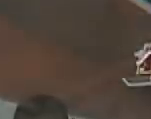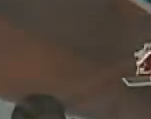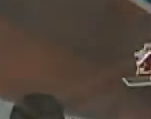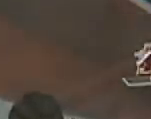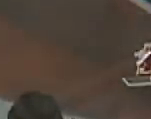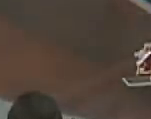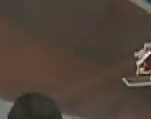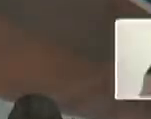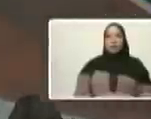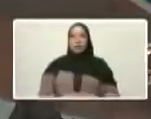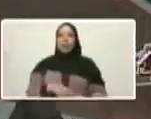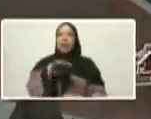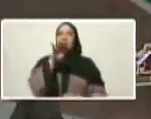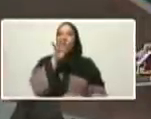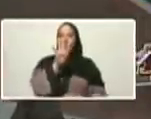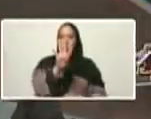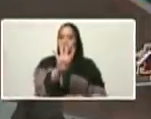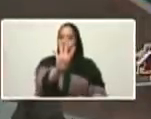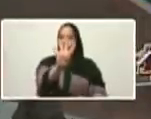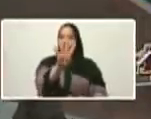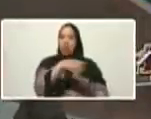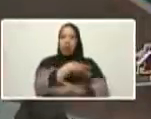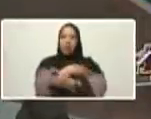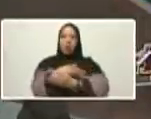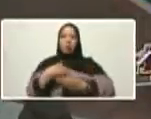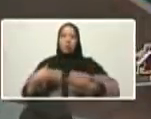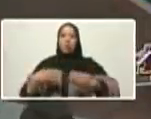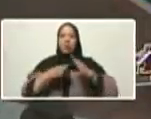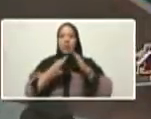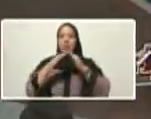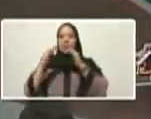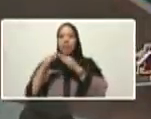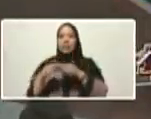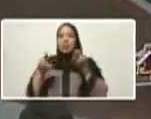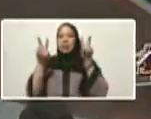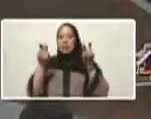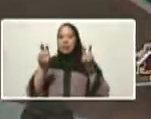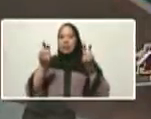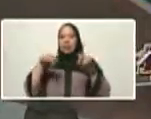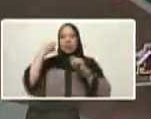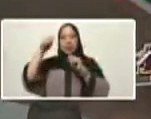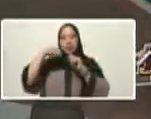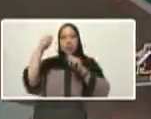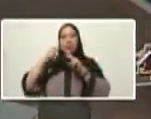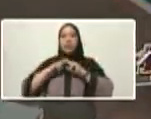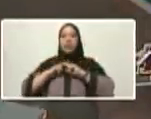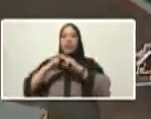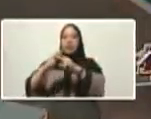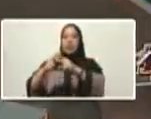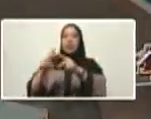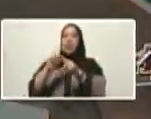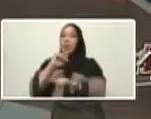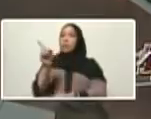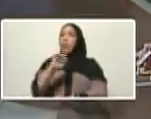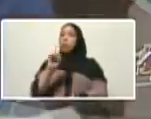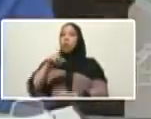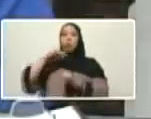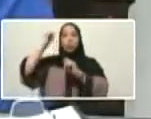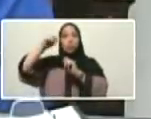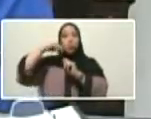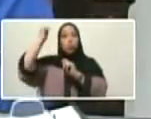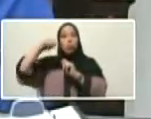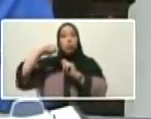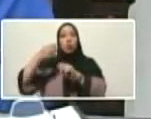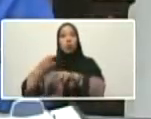4 millones pero ese no es el video que yo quería regalarles a ustedes porque primero lo